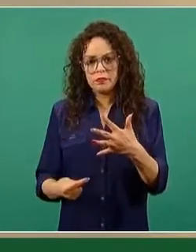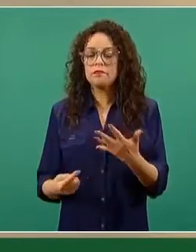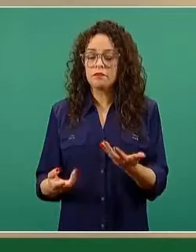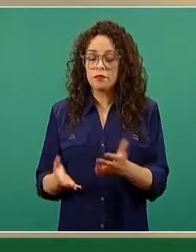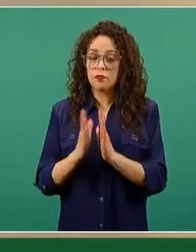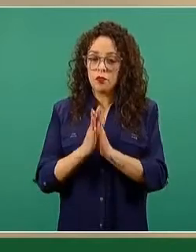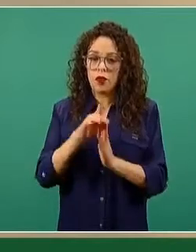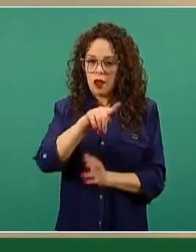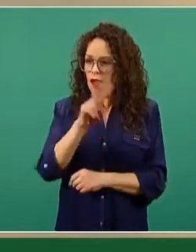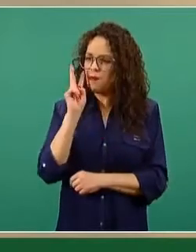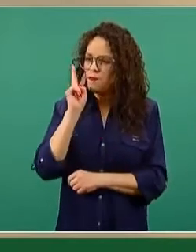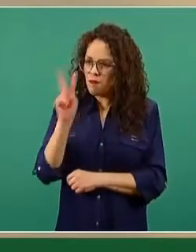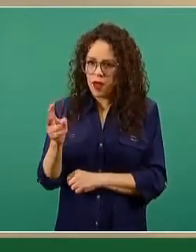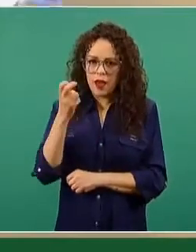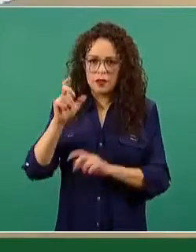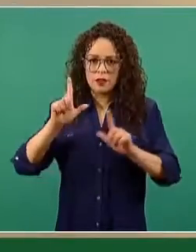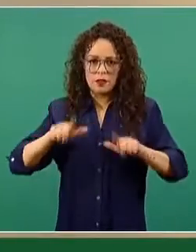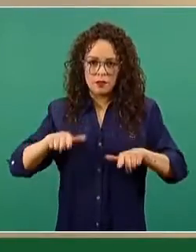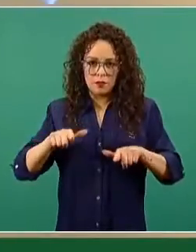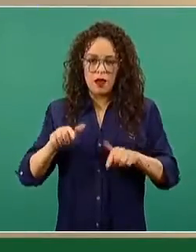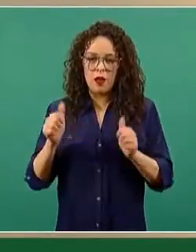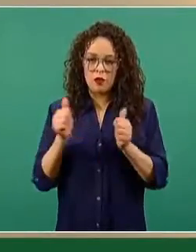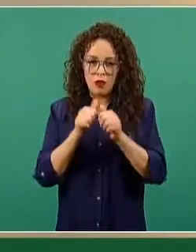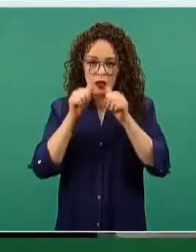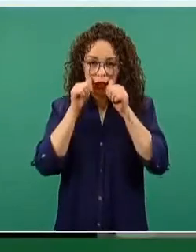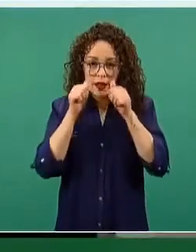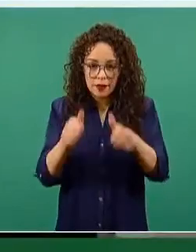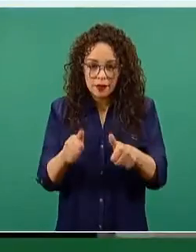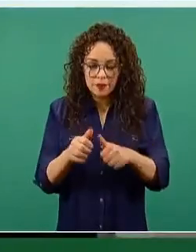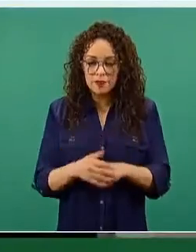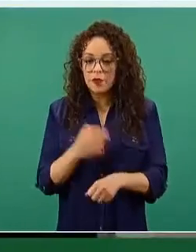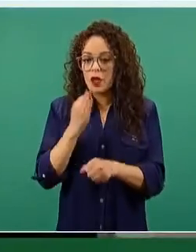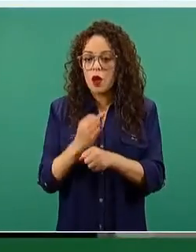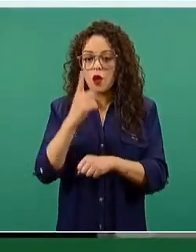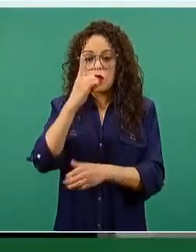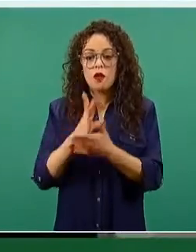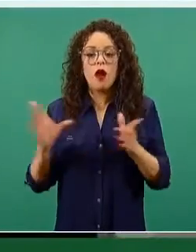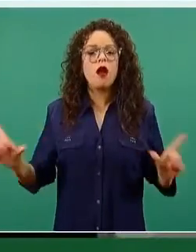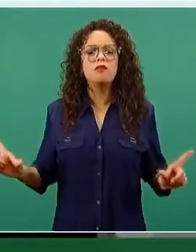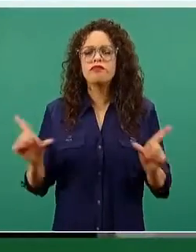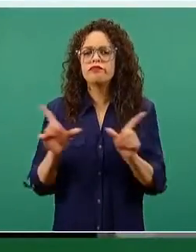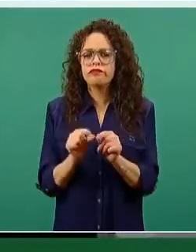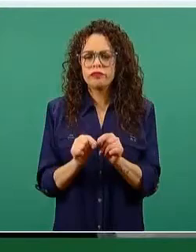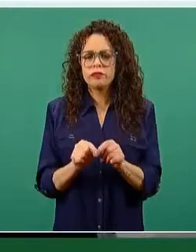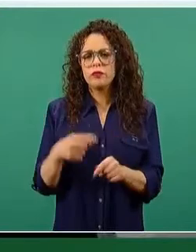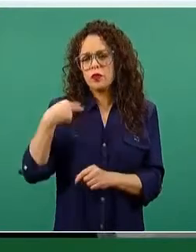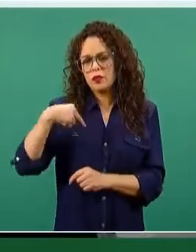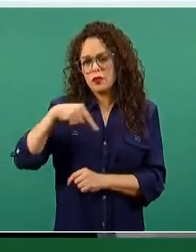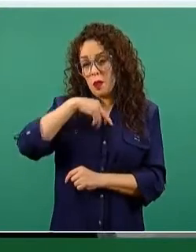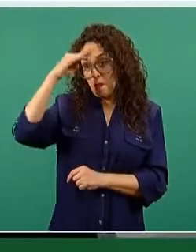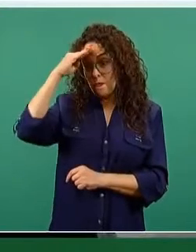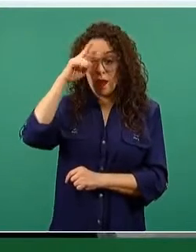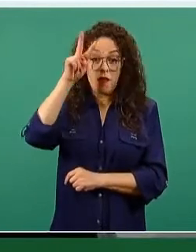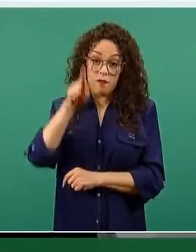que lo vean con cuidado. Solamente con fines de resumen, creemos que es muy importante